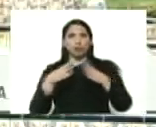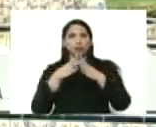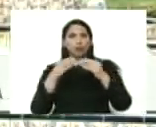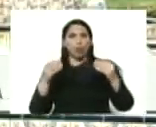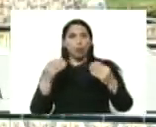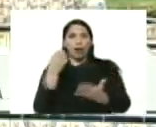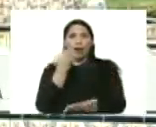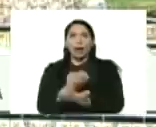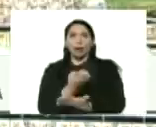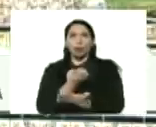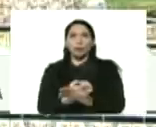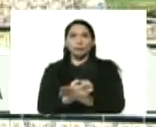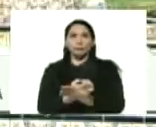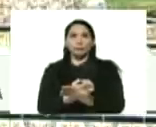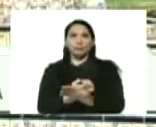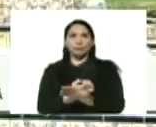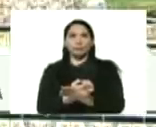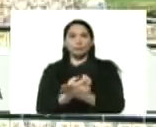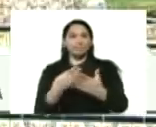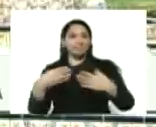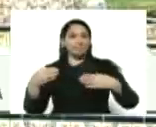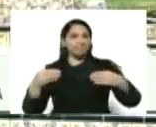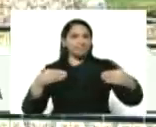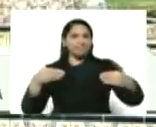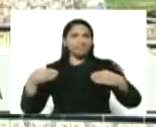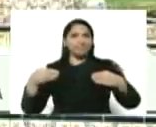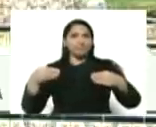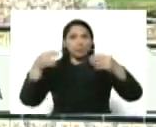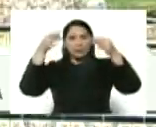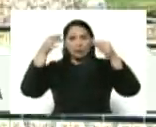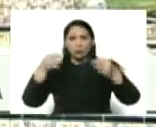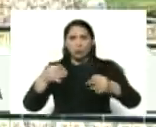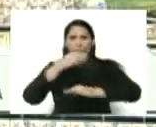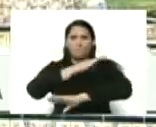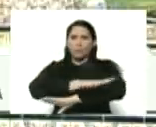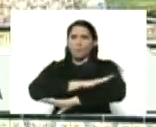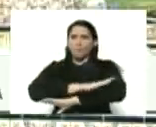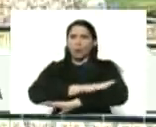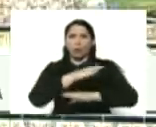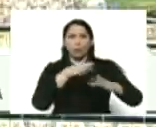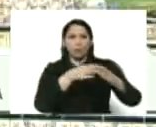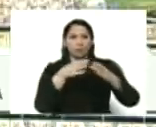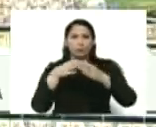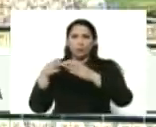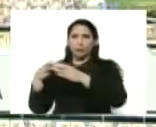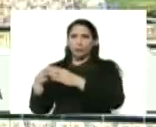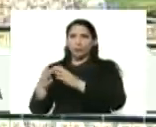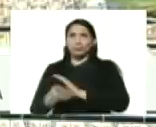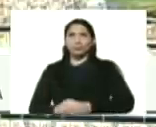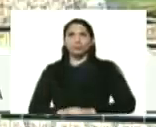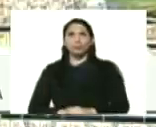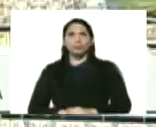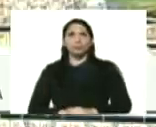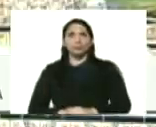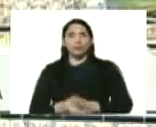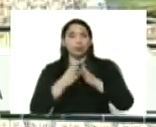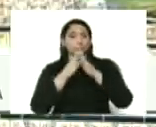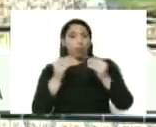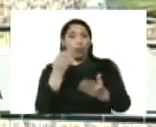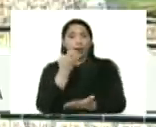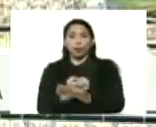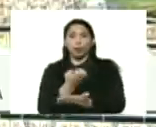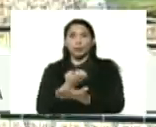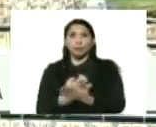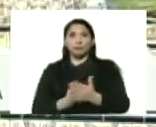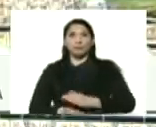economía, flexibilización segura, disciplinada y organizada de toda la economía.